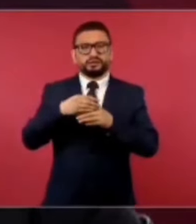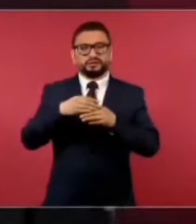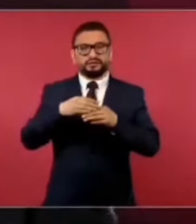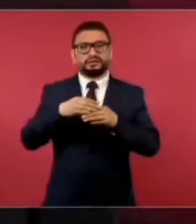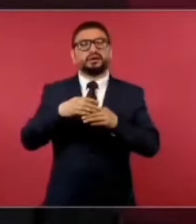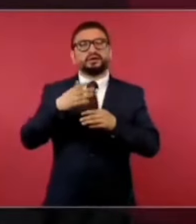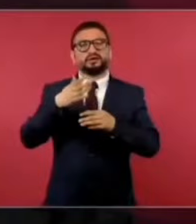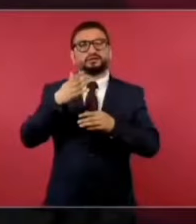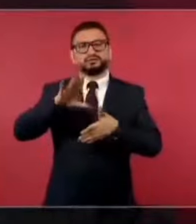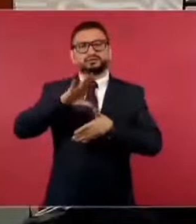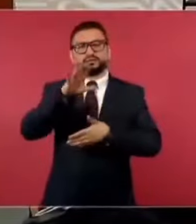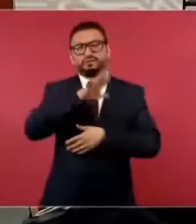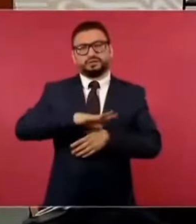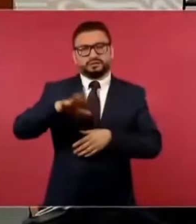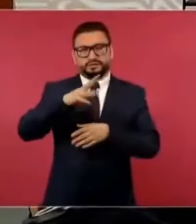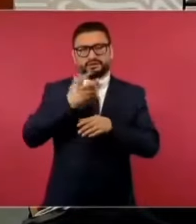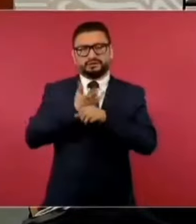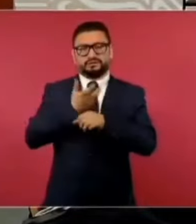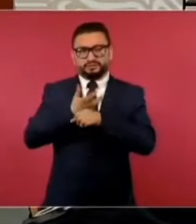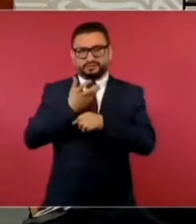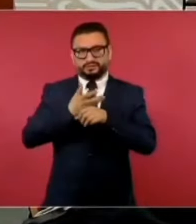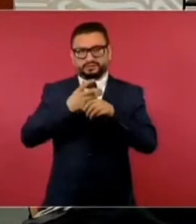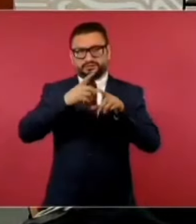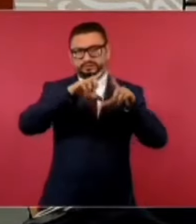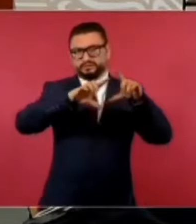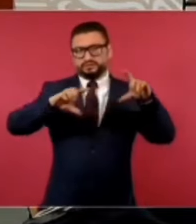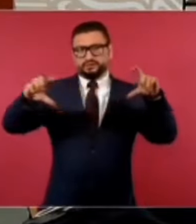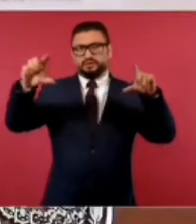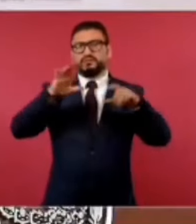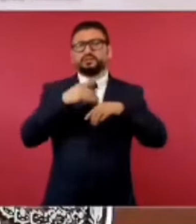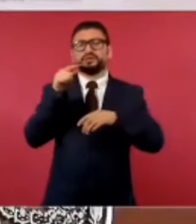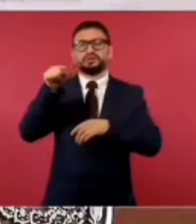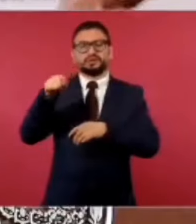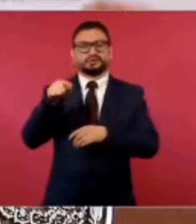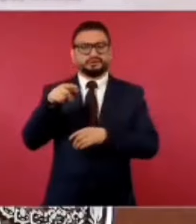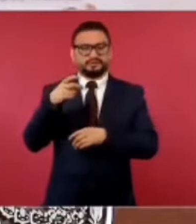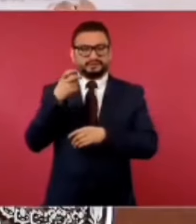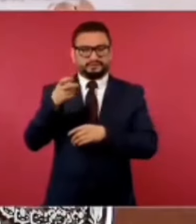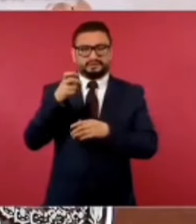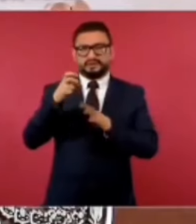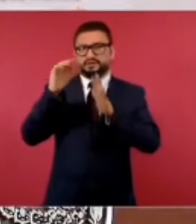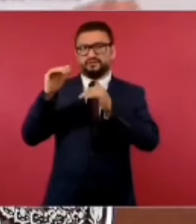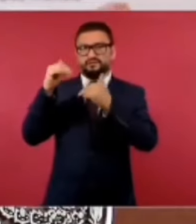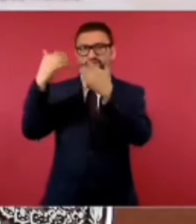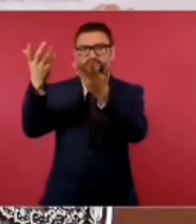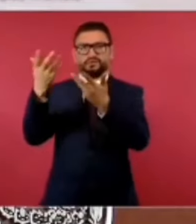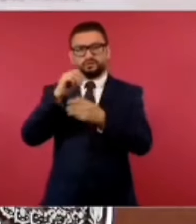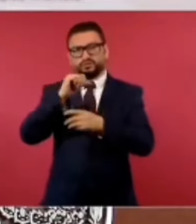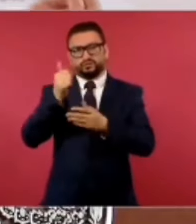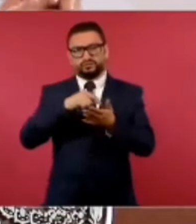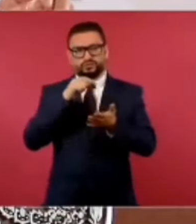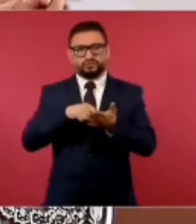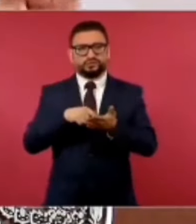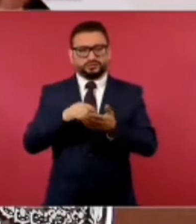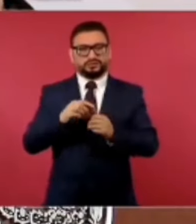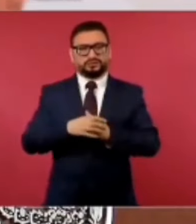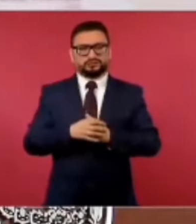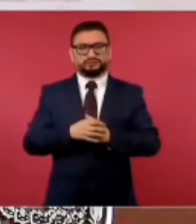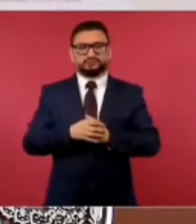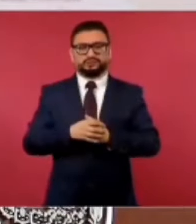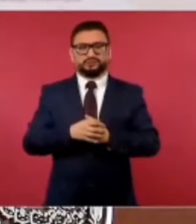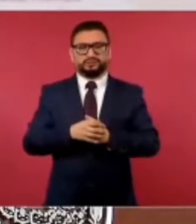de los Estados Unidos, país que tiene sus paraísos, pero fuera, en el